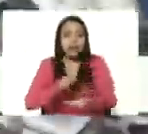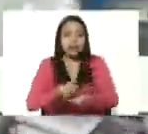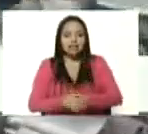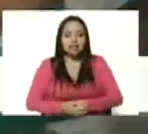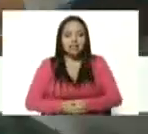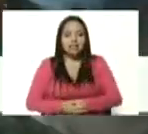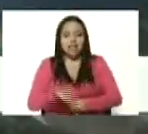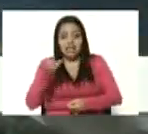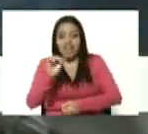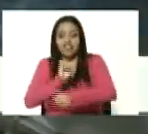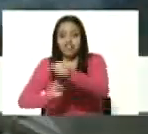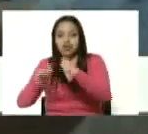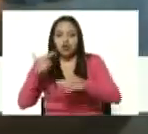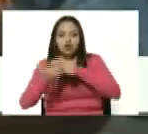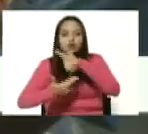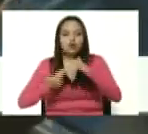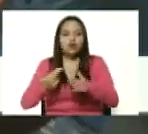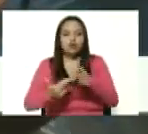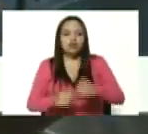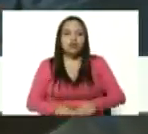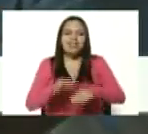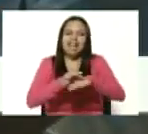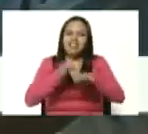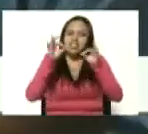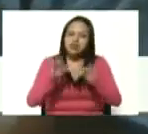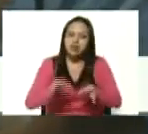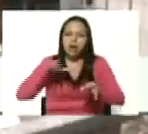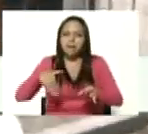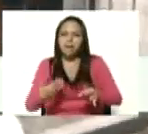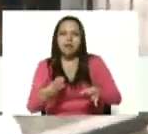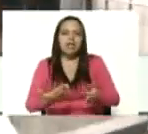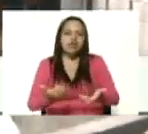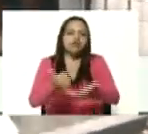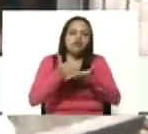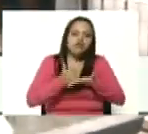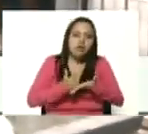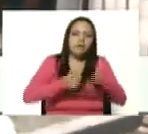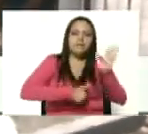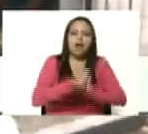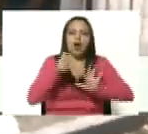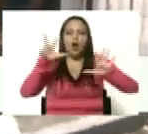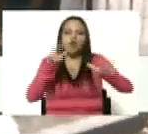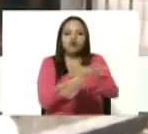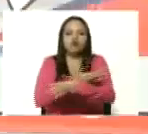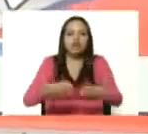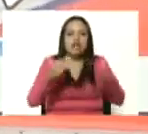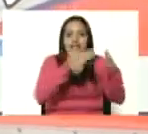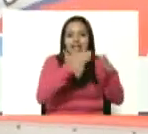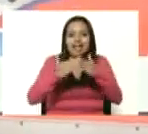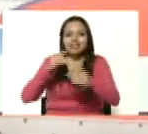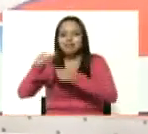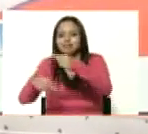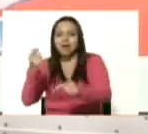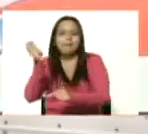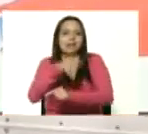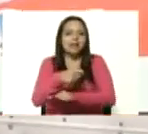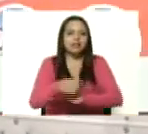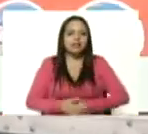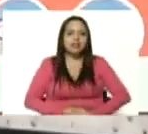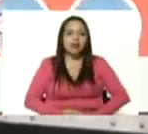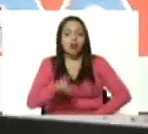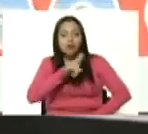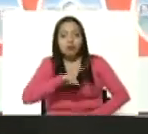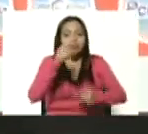nuestra revolución una fuente segura de proteína que permite beneficiar más de 8 millones de hogares mensualmente a través de los